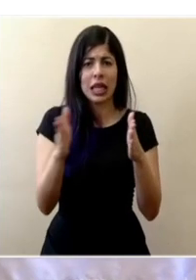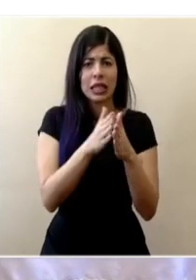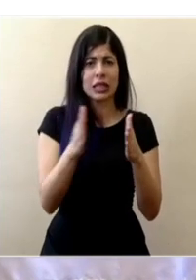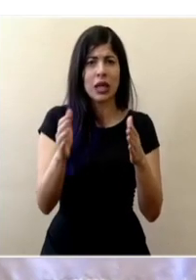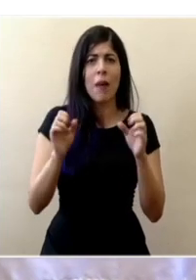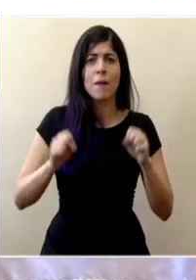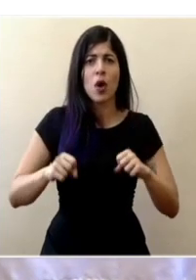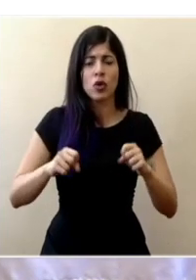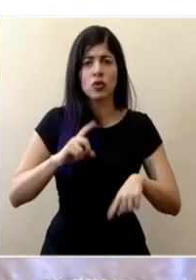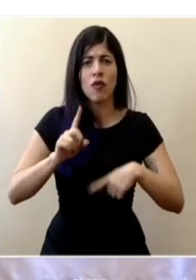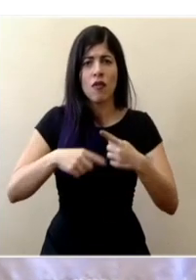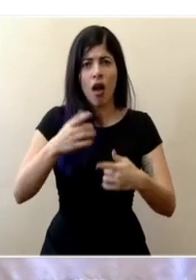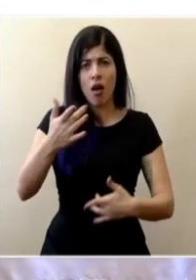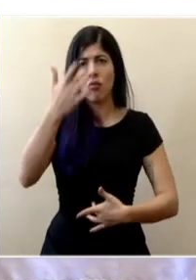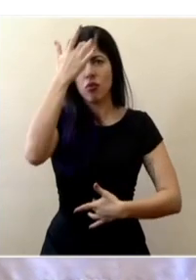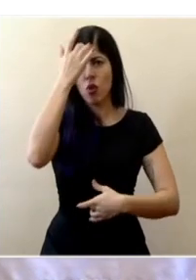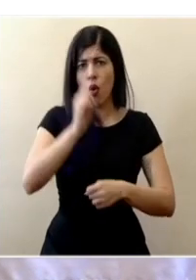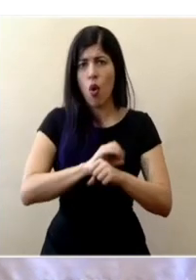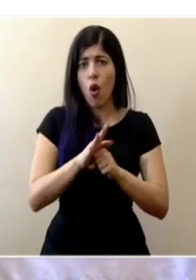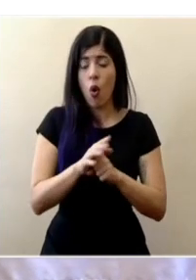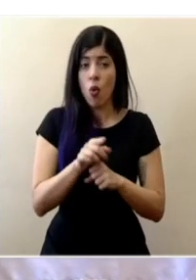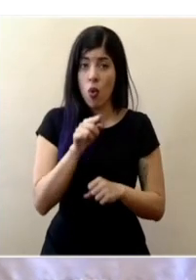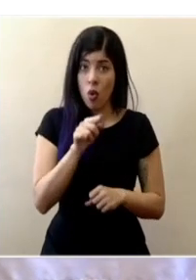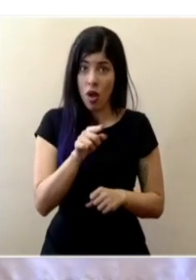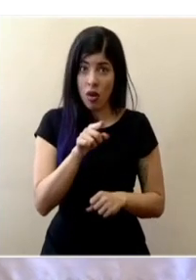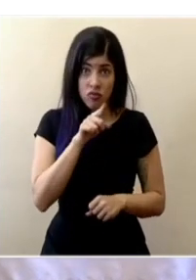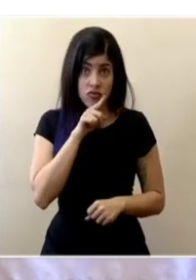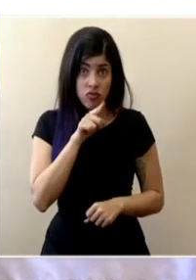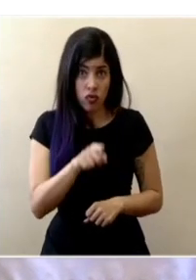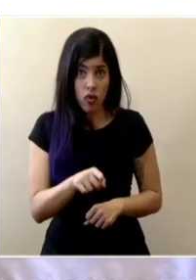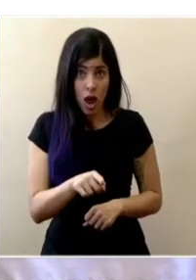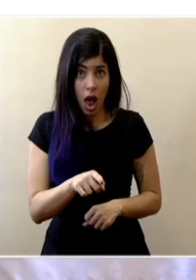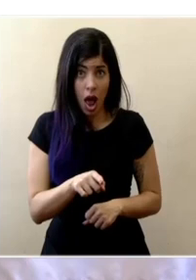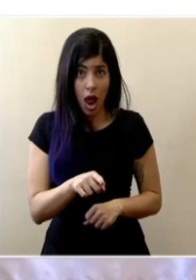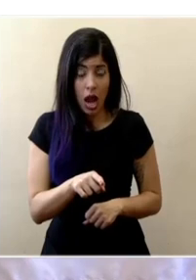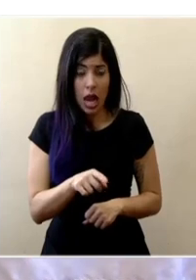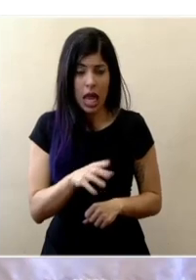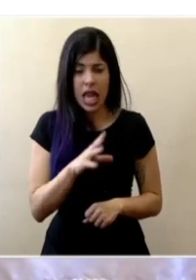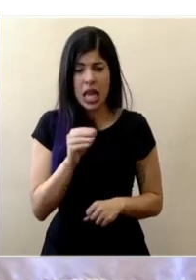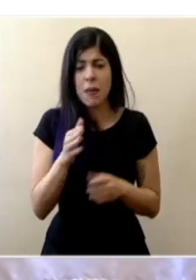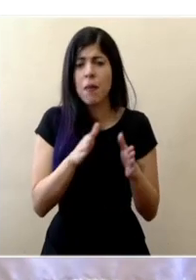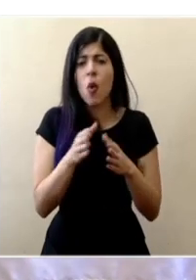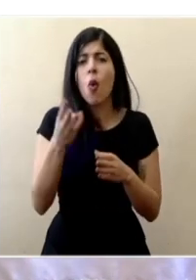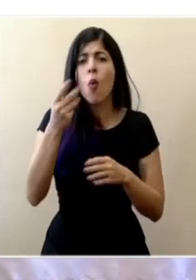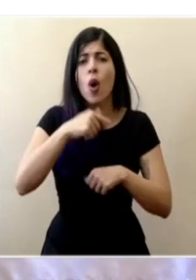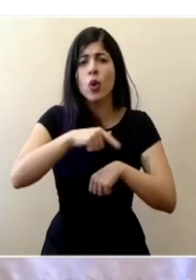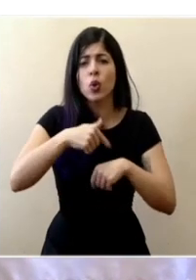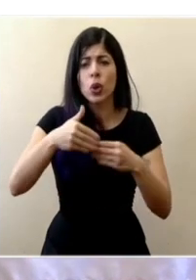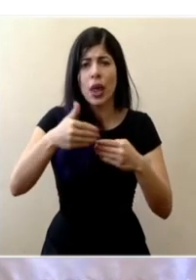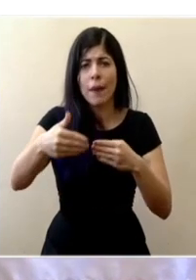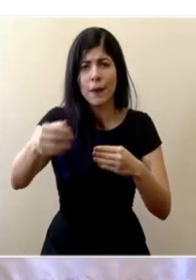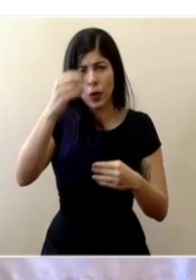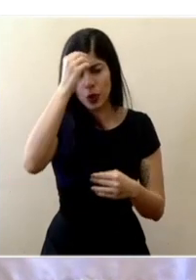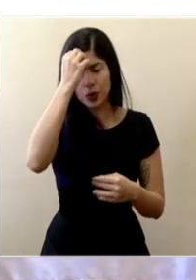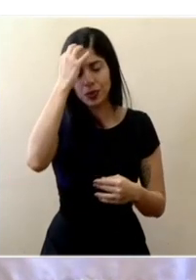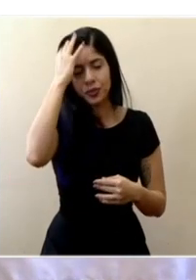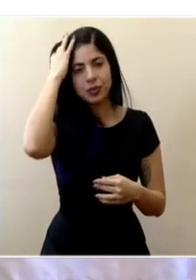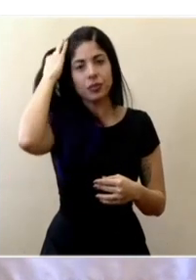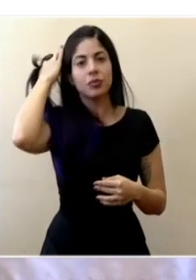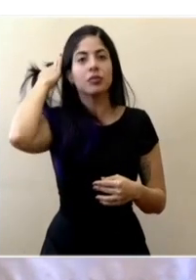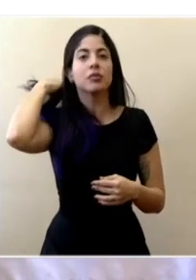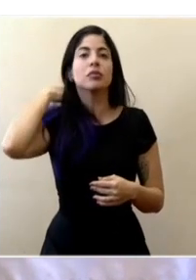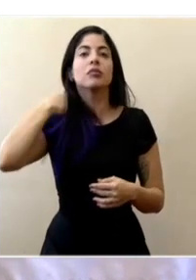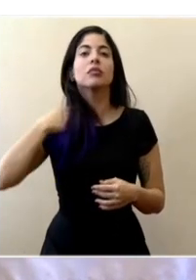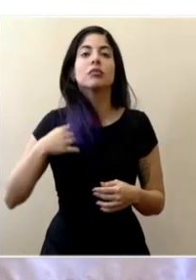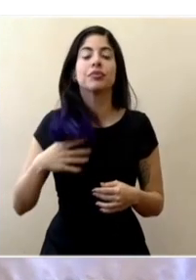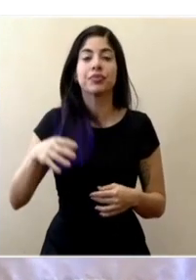padezcan el COVID-19. ¿Es así ese dato o y esto más o menos en cuánto tiempo sería? Bueno, recordemos